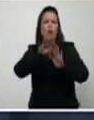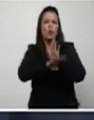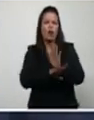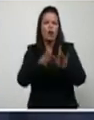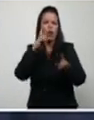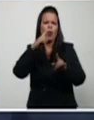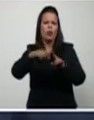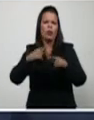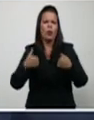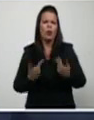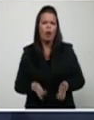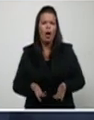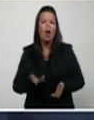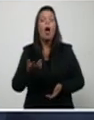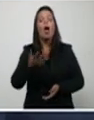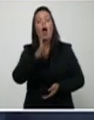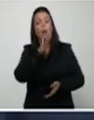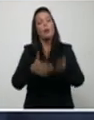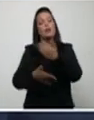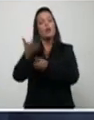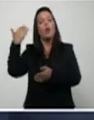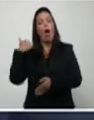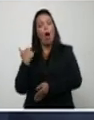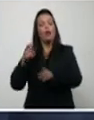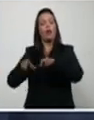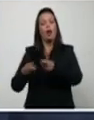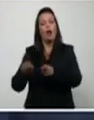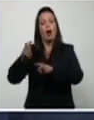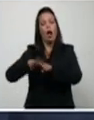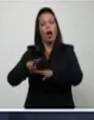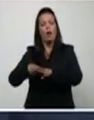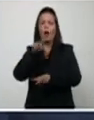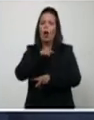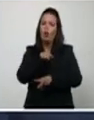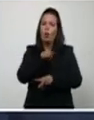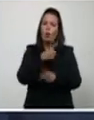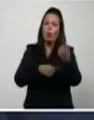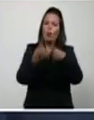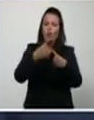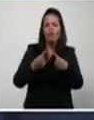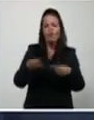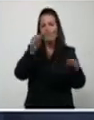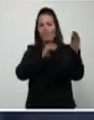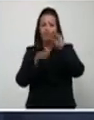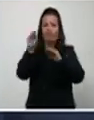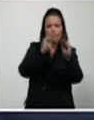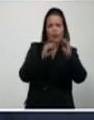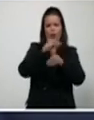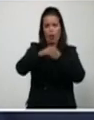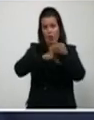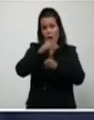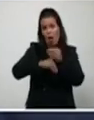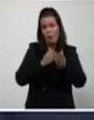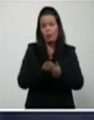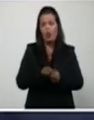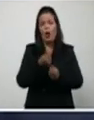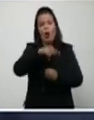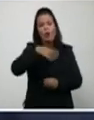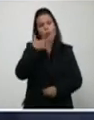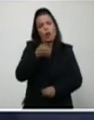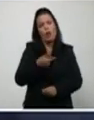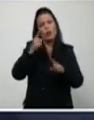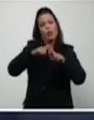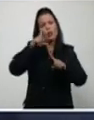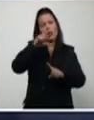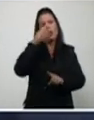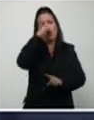existió en Canal Habana, ahora con algunos aderezos, con alguna mejoría tecnológica que antes en Canal Habana no